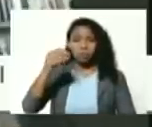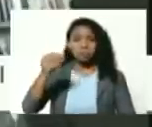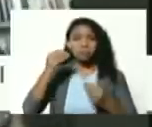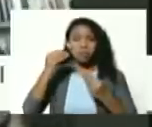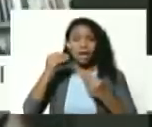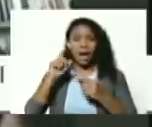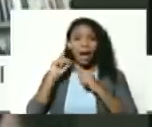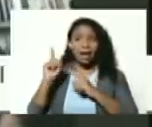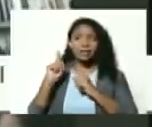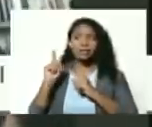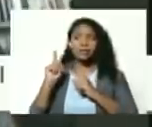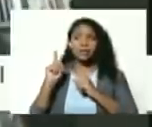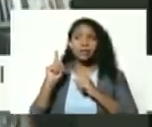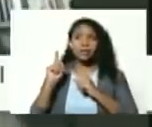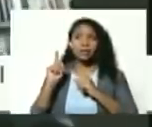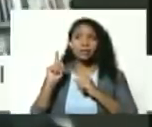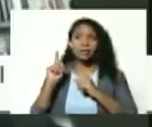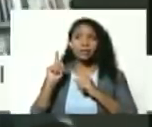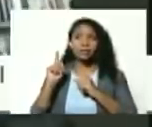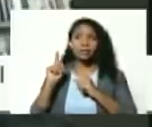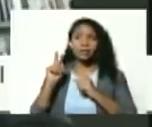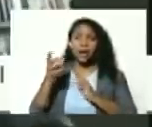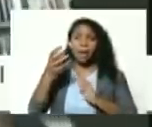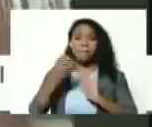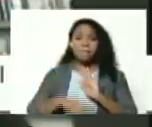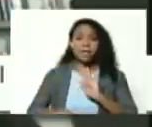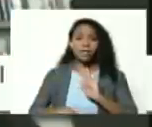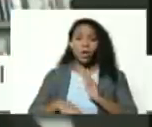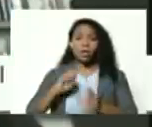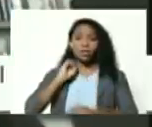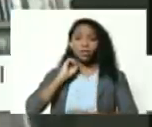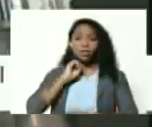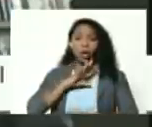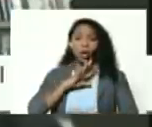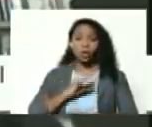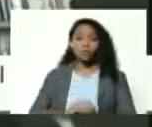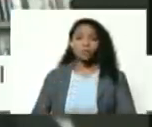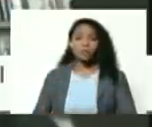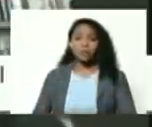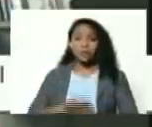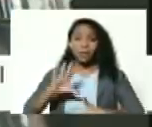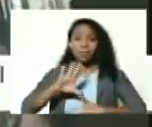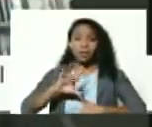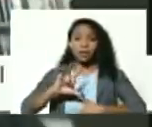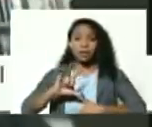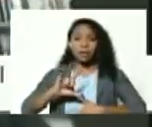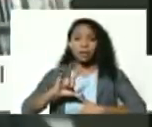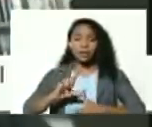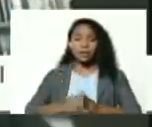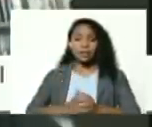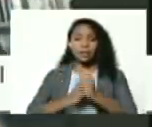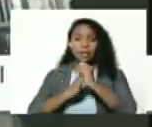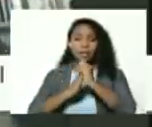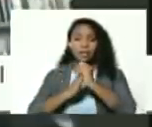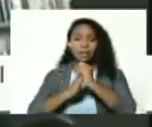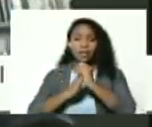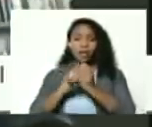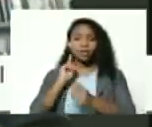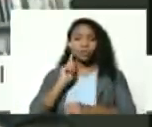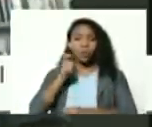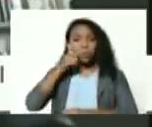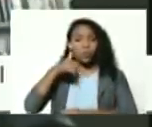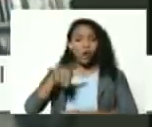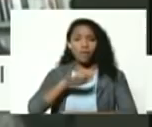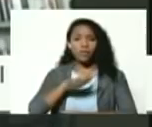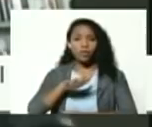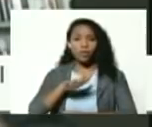este capítulo histórico en América Latina de dirigir su pueblo